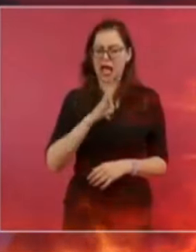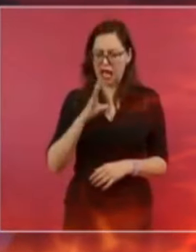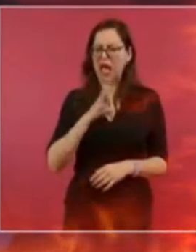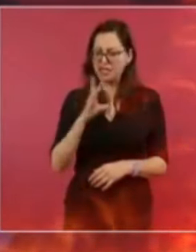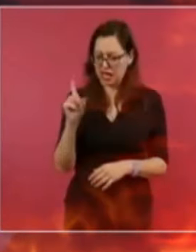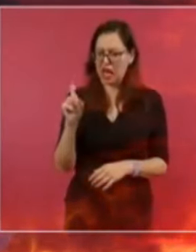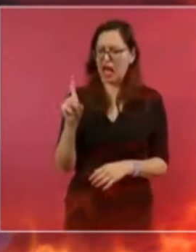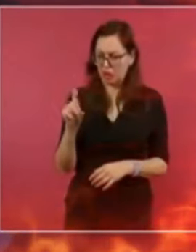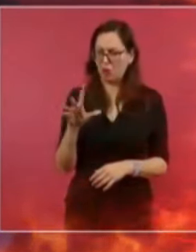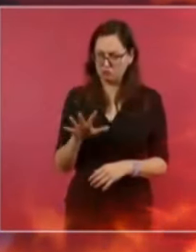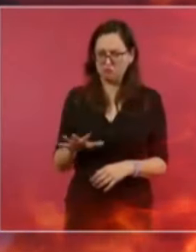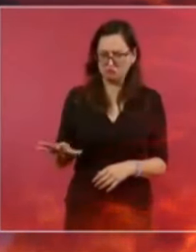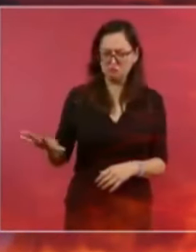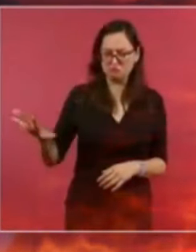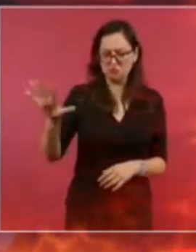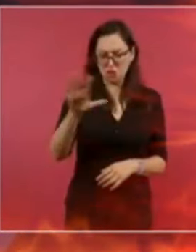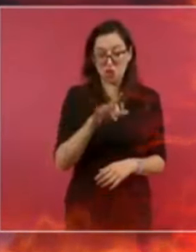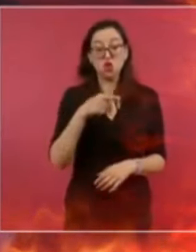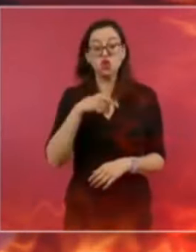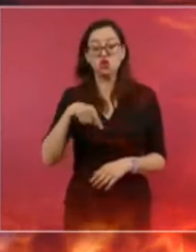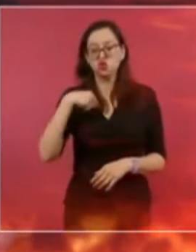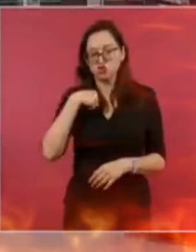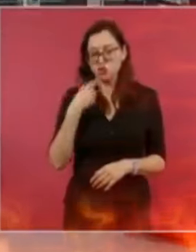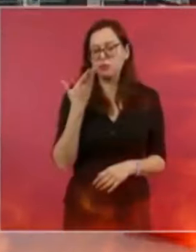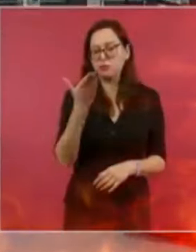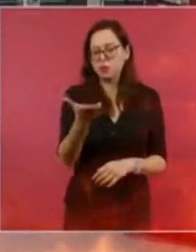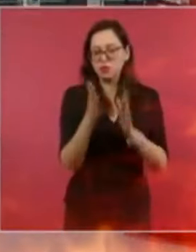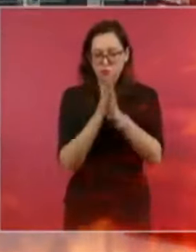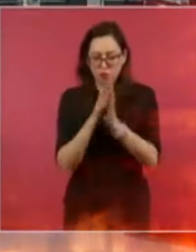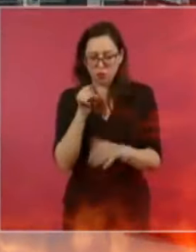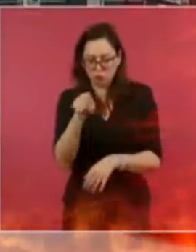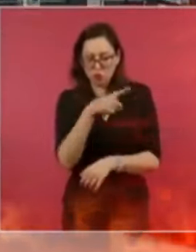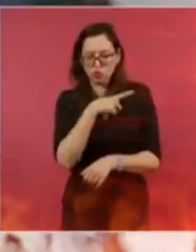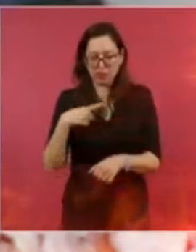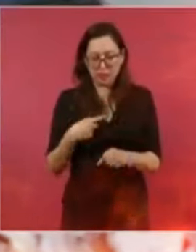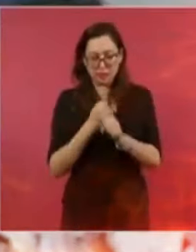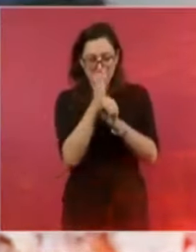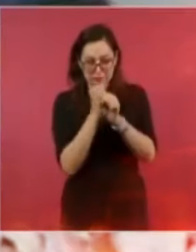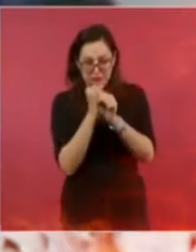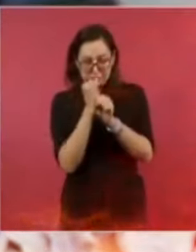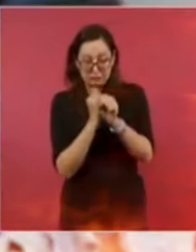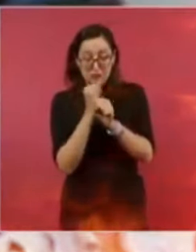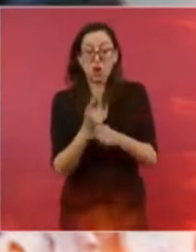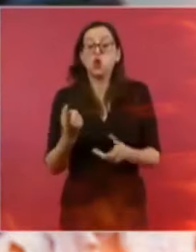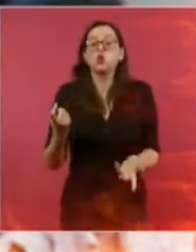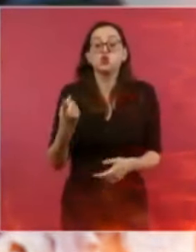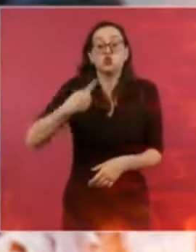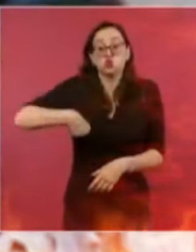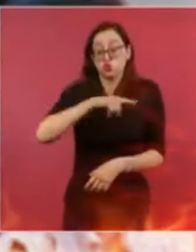los datos que se le ofrecen para cuestionarlo son del mismo gobierno, él lo va a negar?